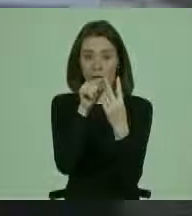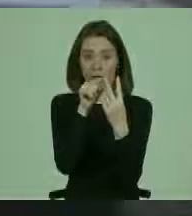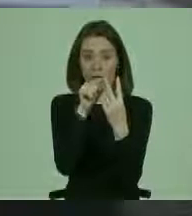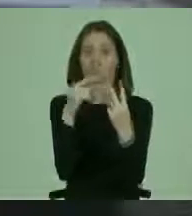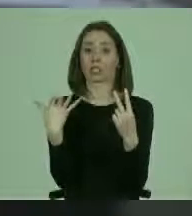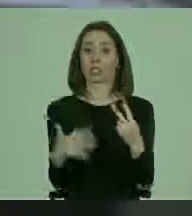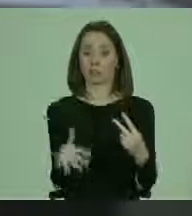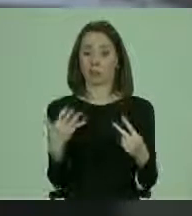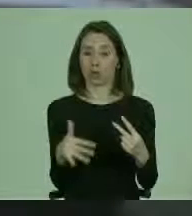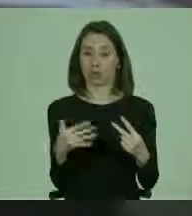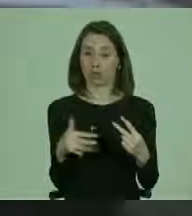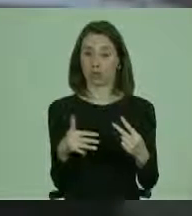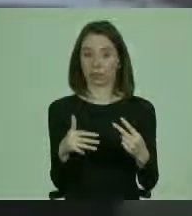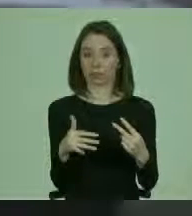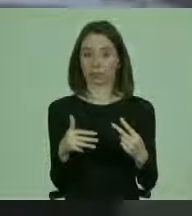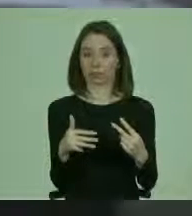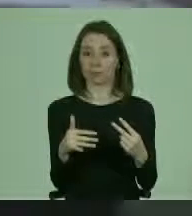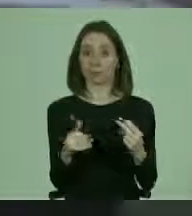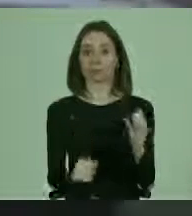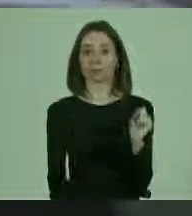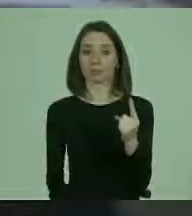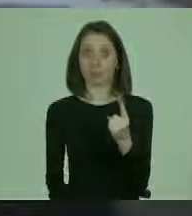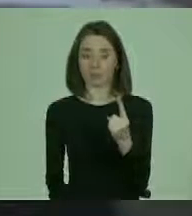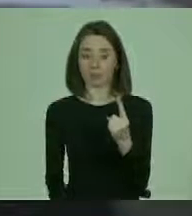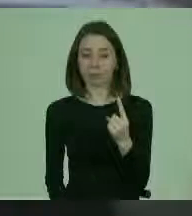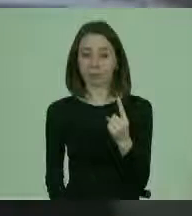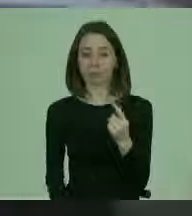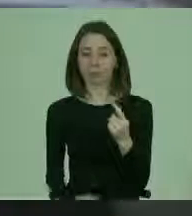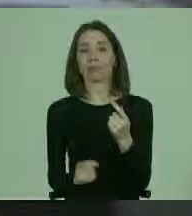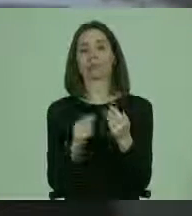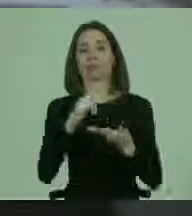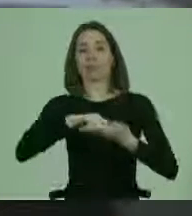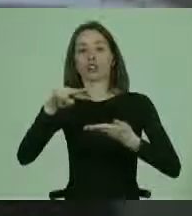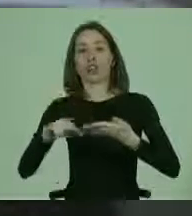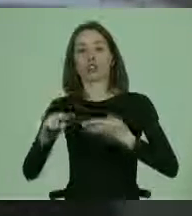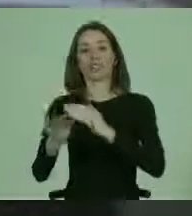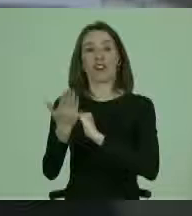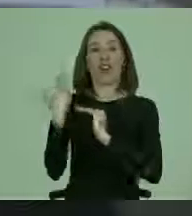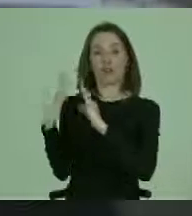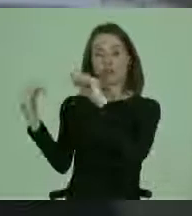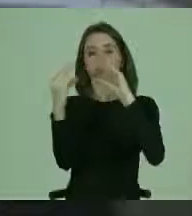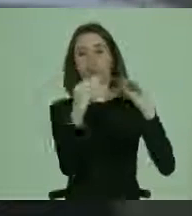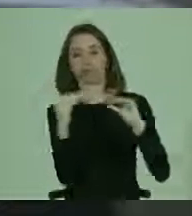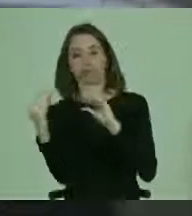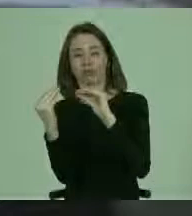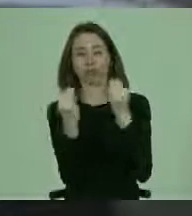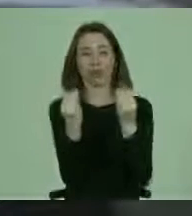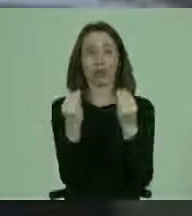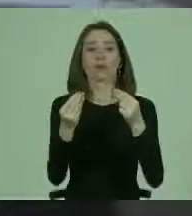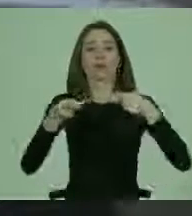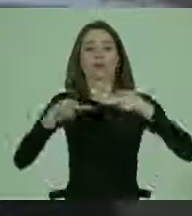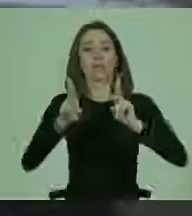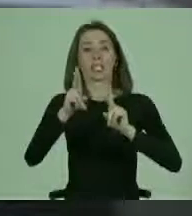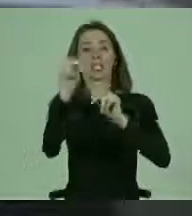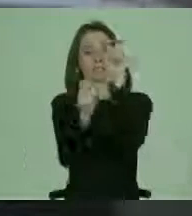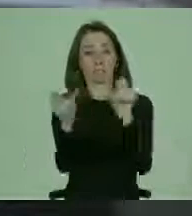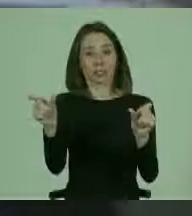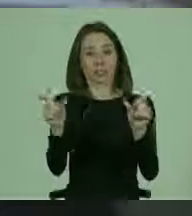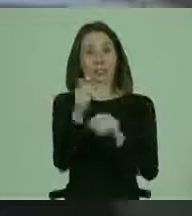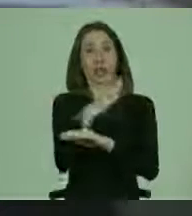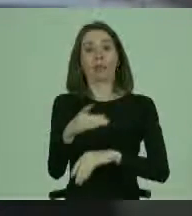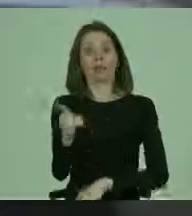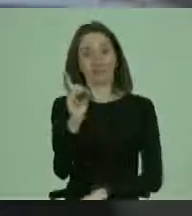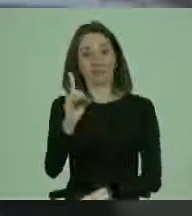importantes. Uno, en la negociación de la Convención sobre los Derechos de las Personas con Discapacidad en Nueva York,